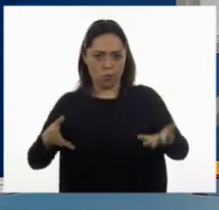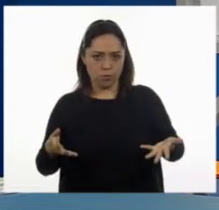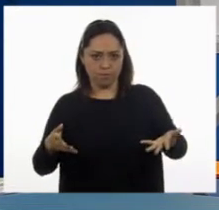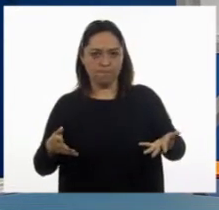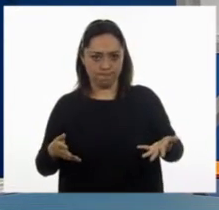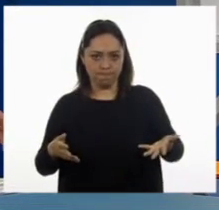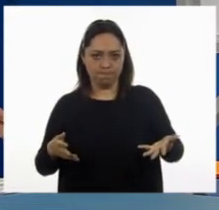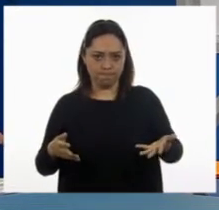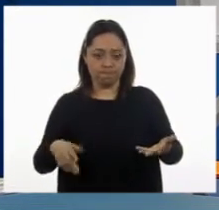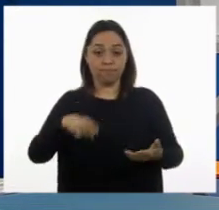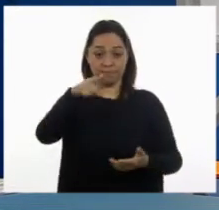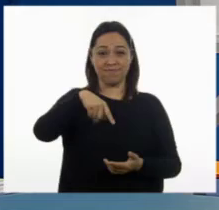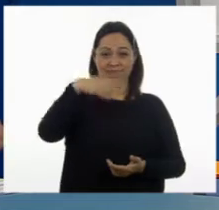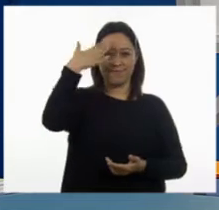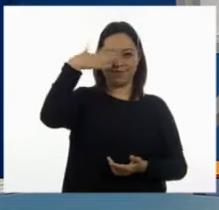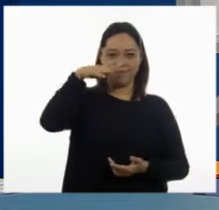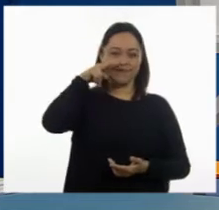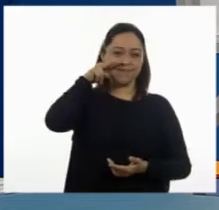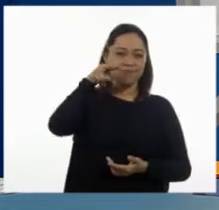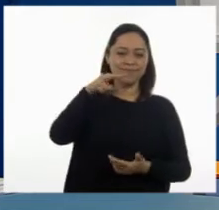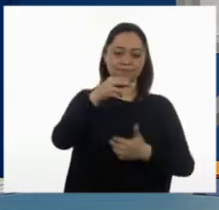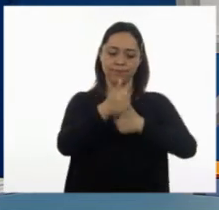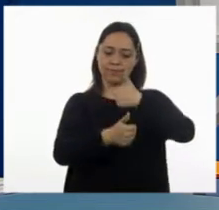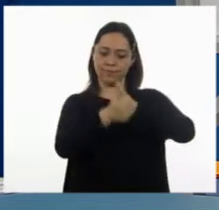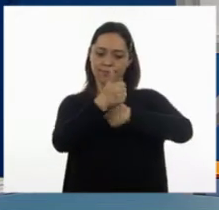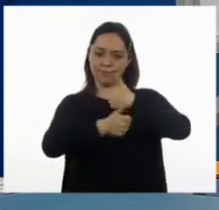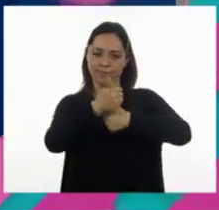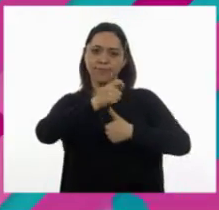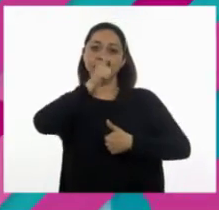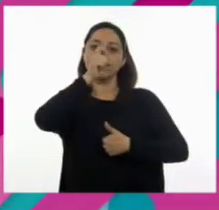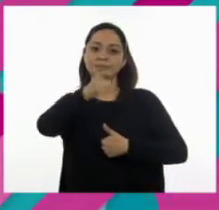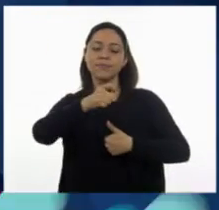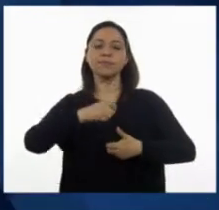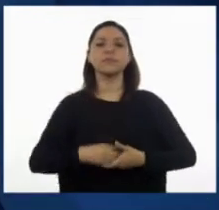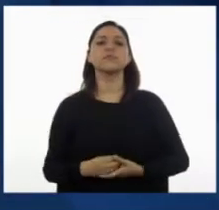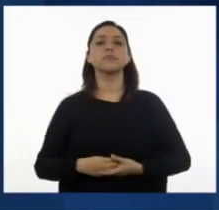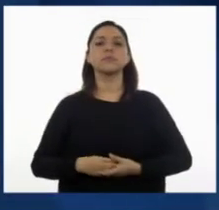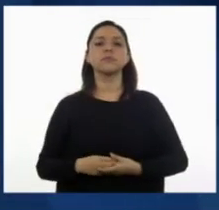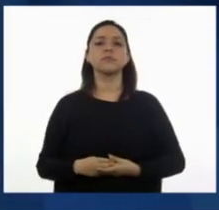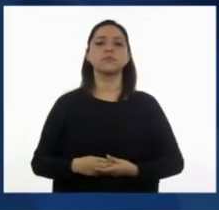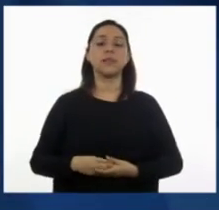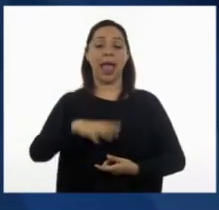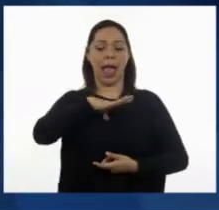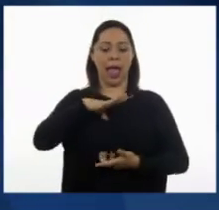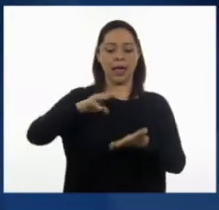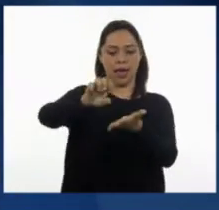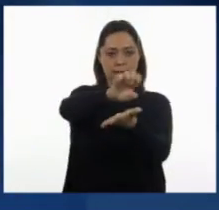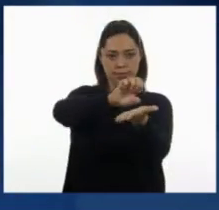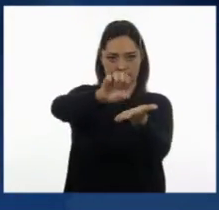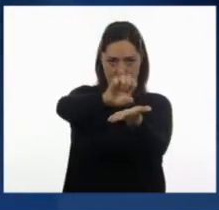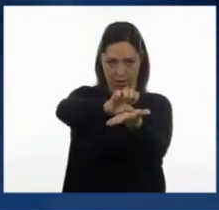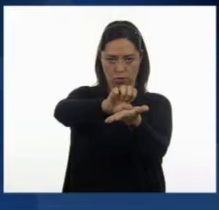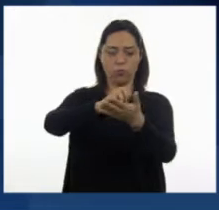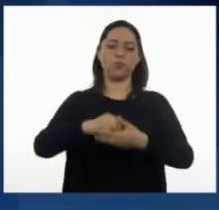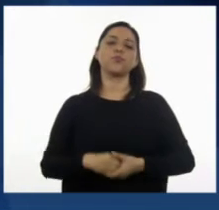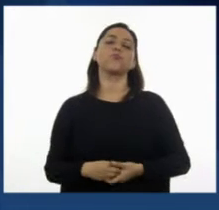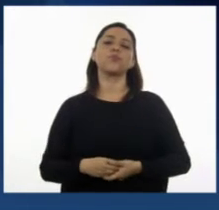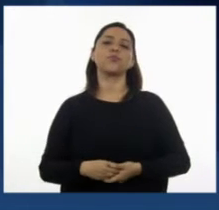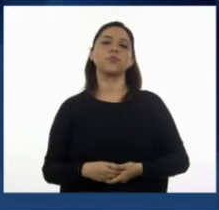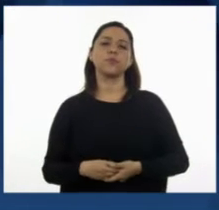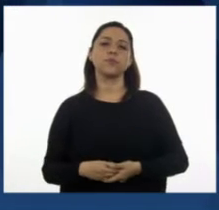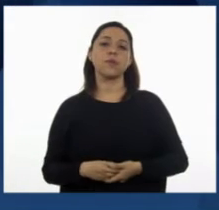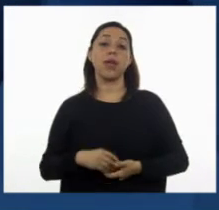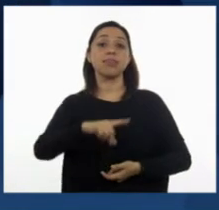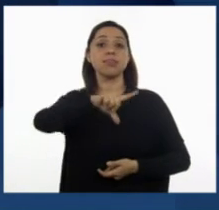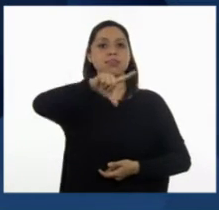desafío que hay, si se fijan, está el escenario. Sí. Luego está